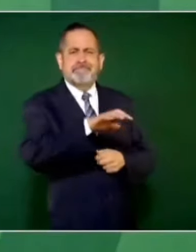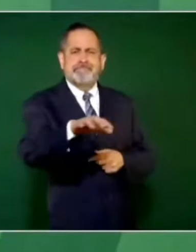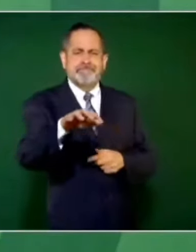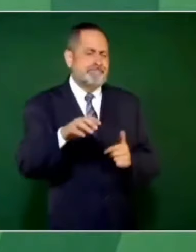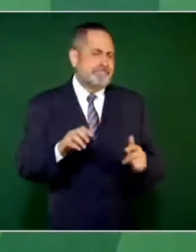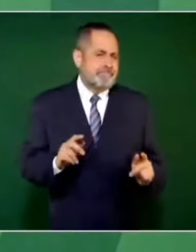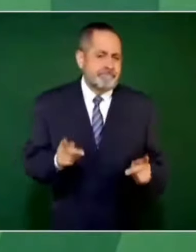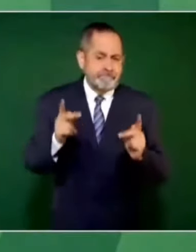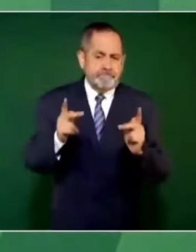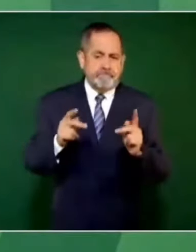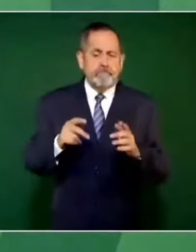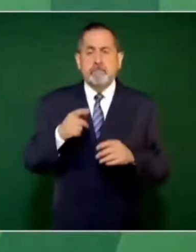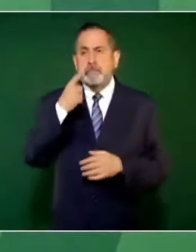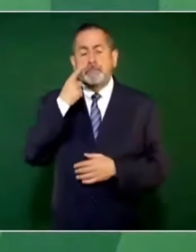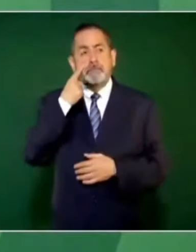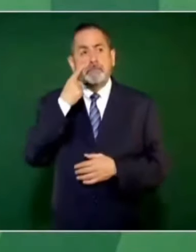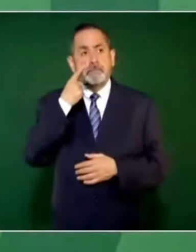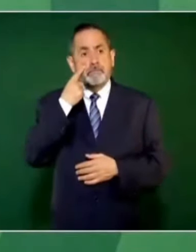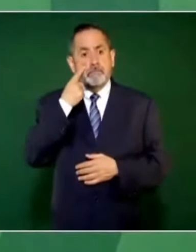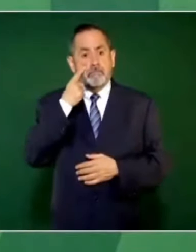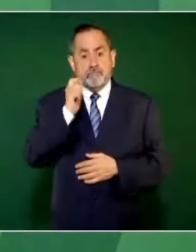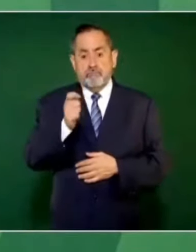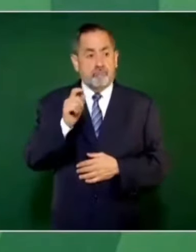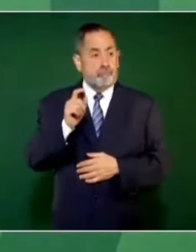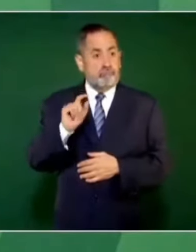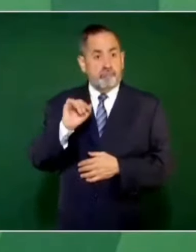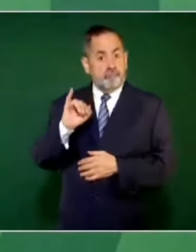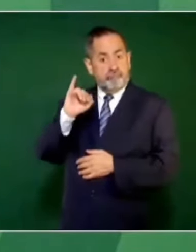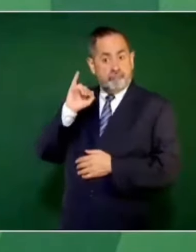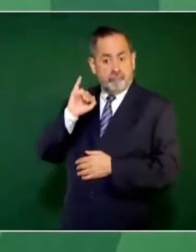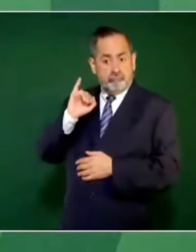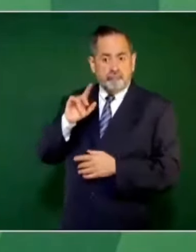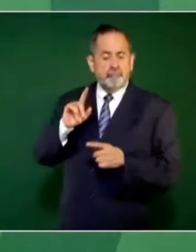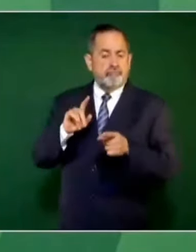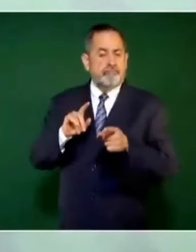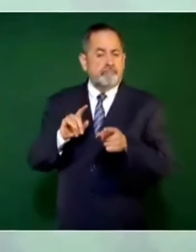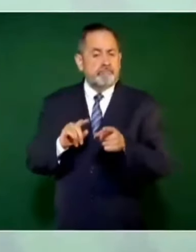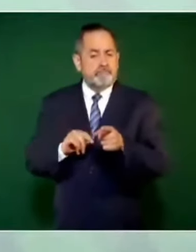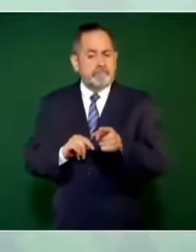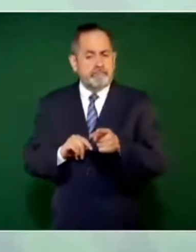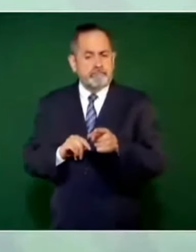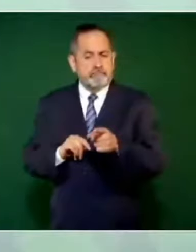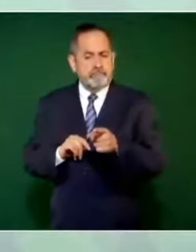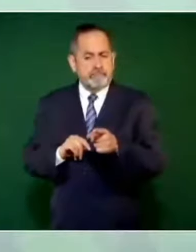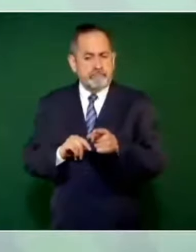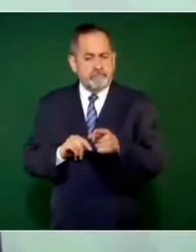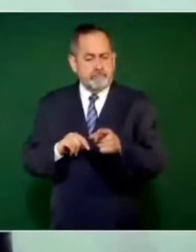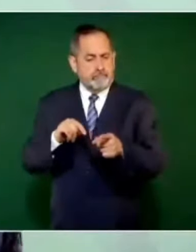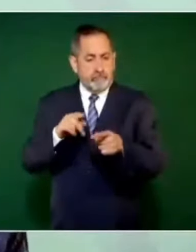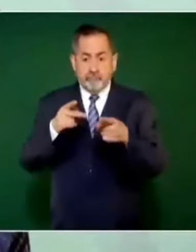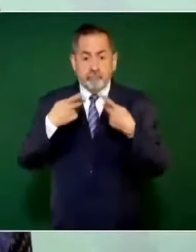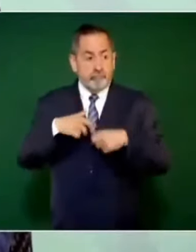El jueves, personalmente, el dueño,